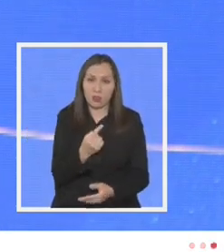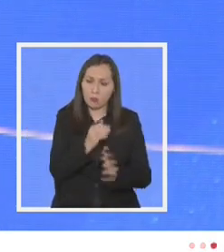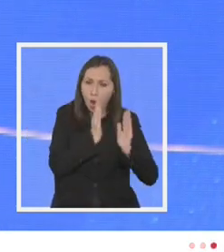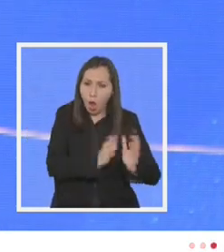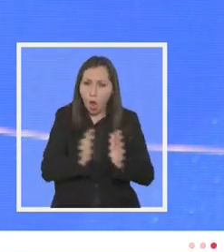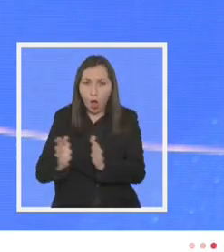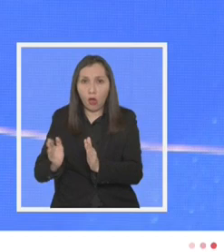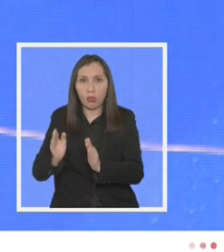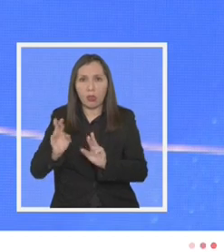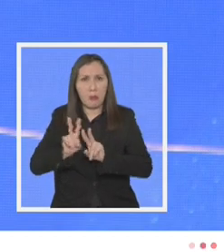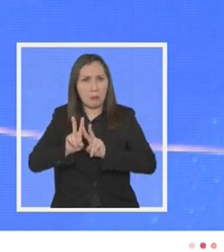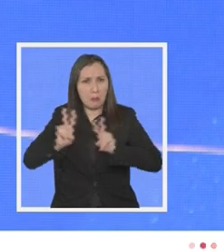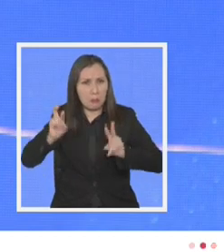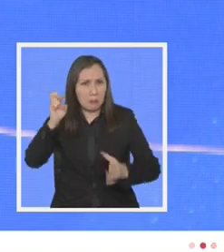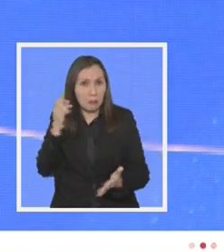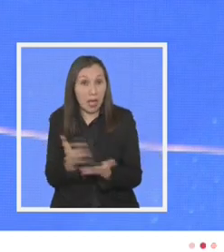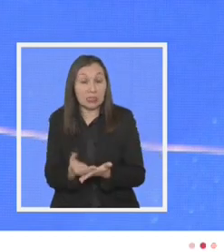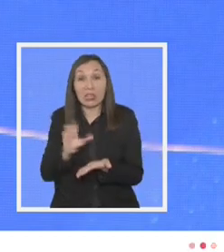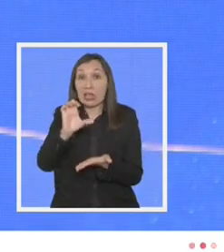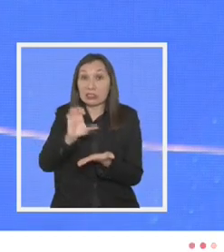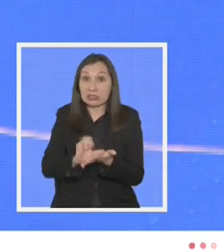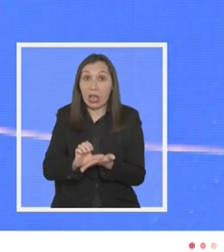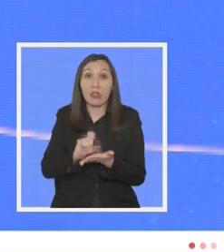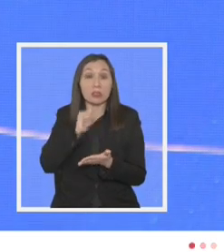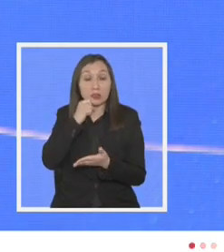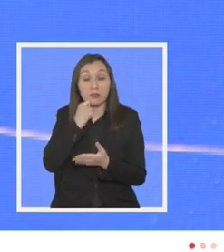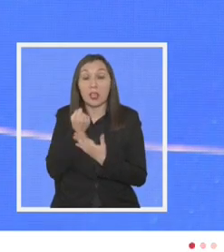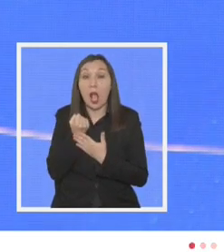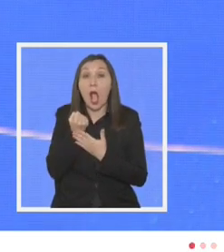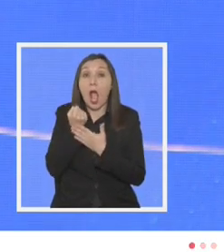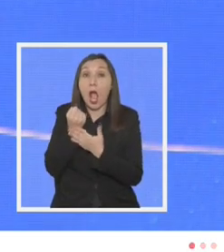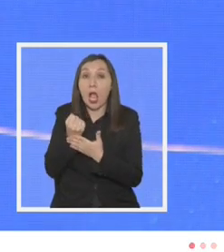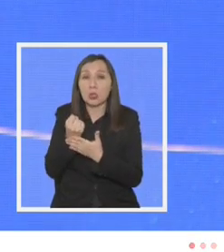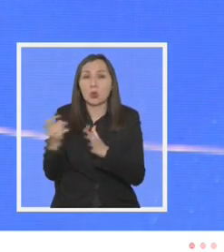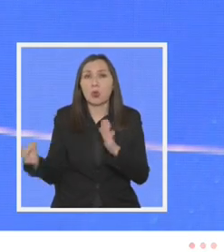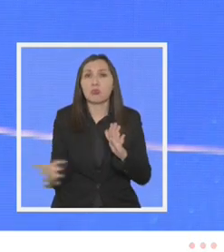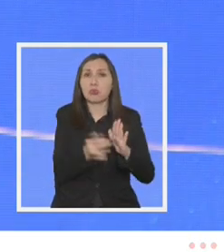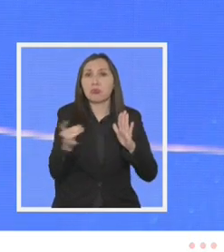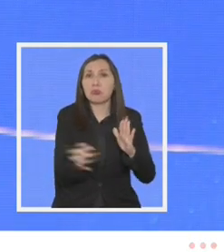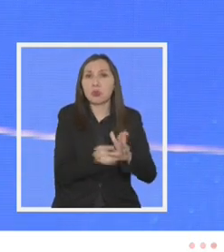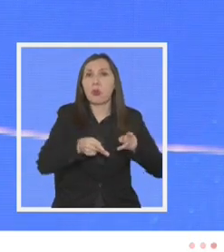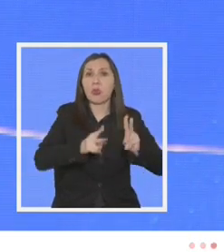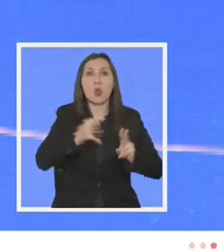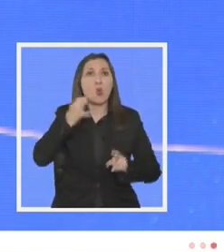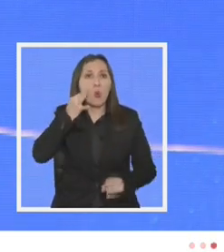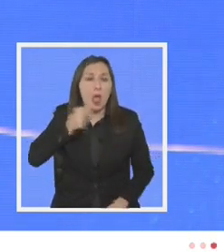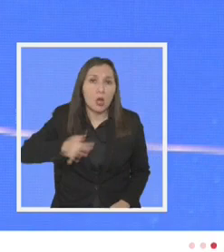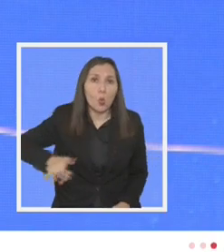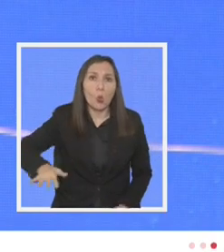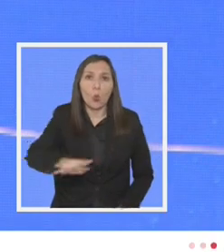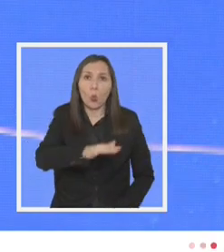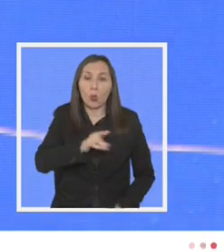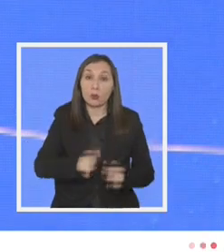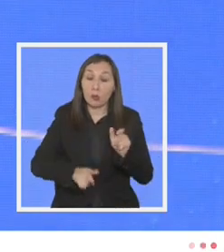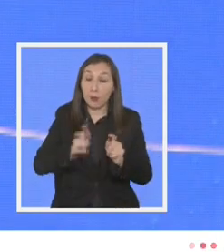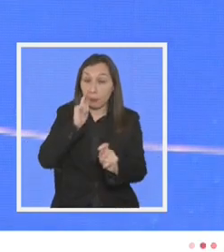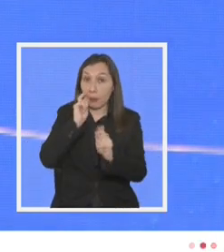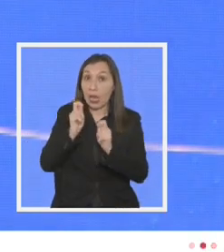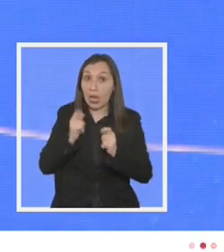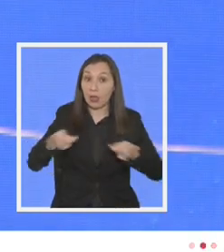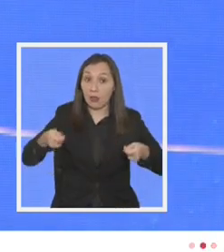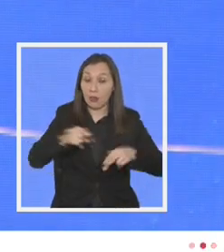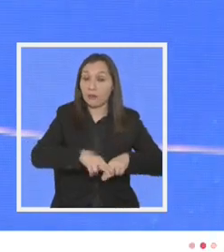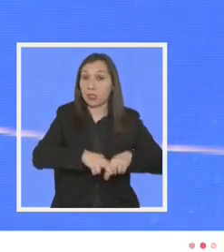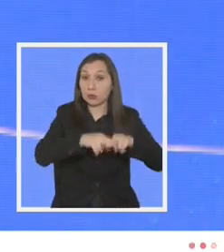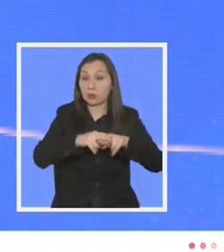orden y paz el estado está contribuyendo a la violación de los derechos humanos de su población poniendo en riesgo la